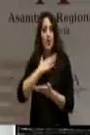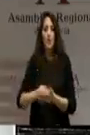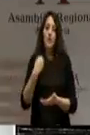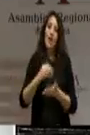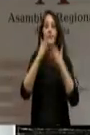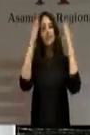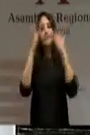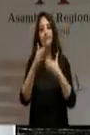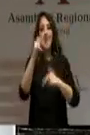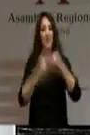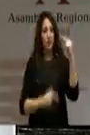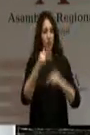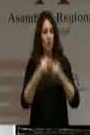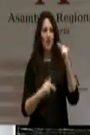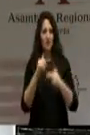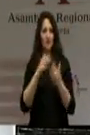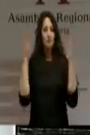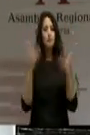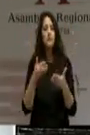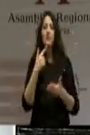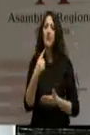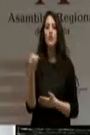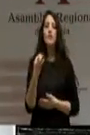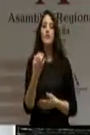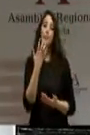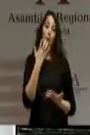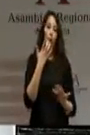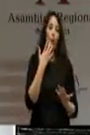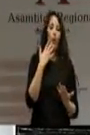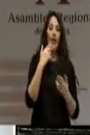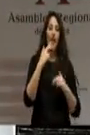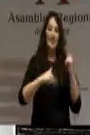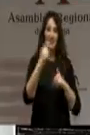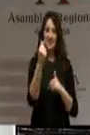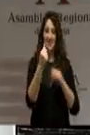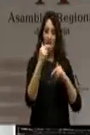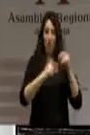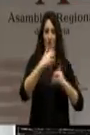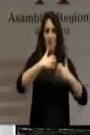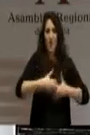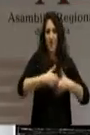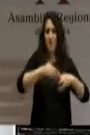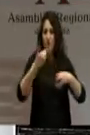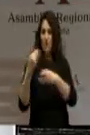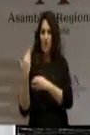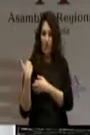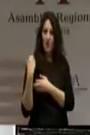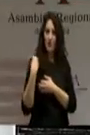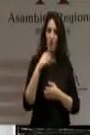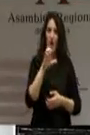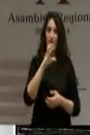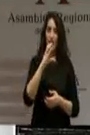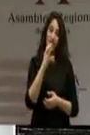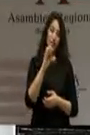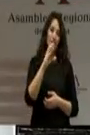infraestructuras, lo hizo para allanarse en asuntos como el de la desaladora de escombreras. Gestión que por sí misma ya